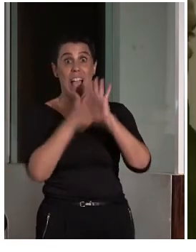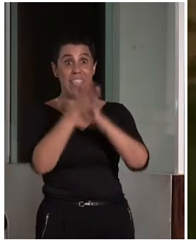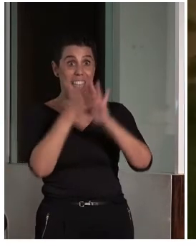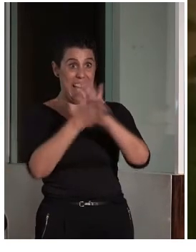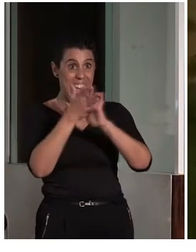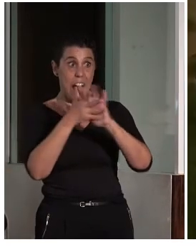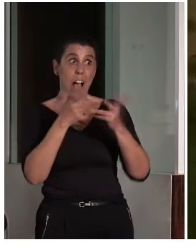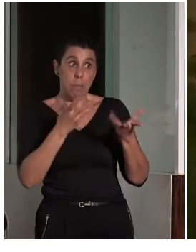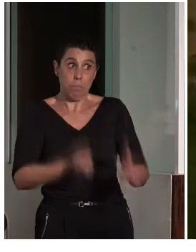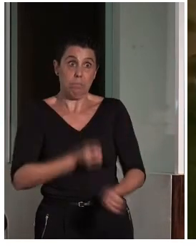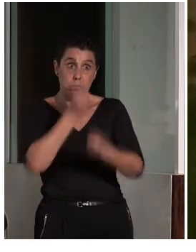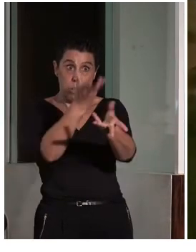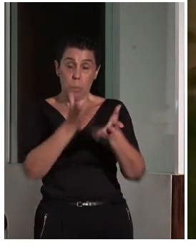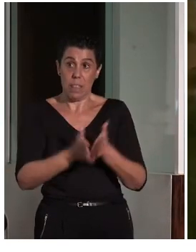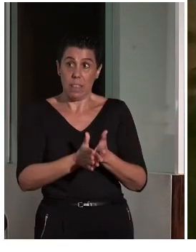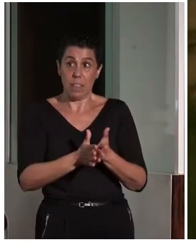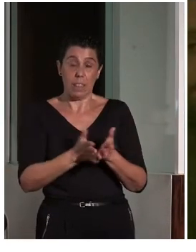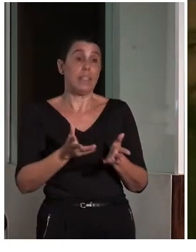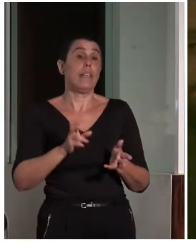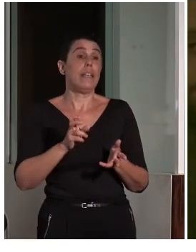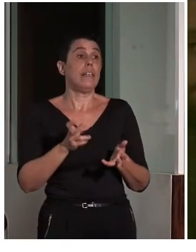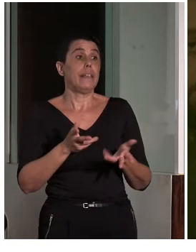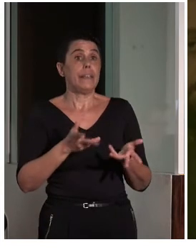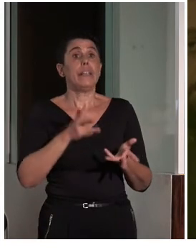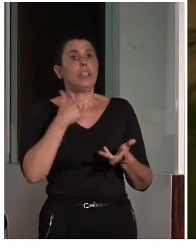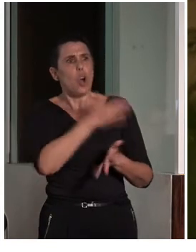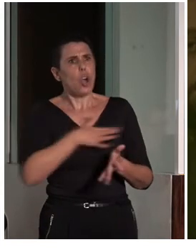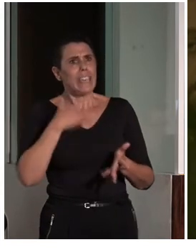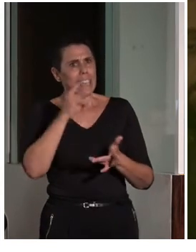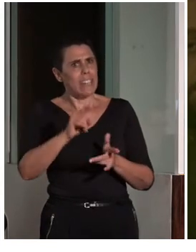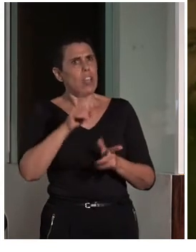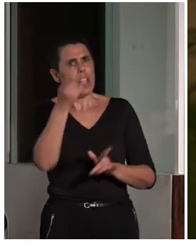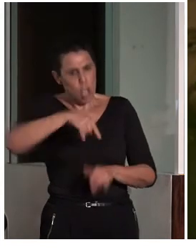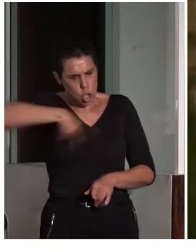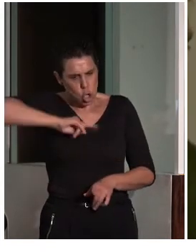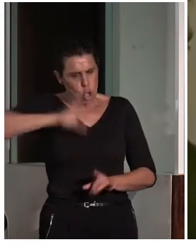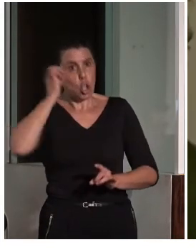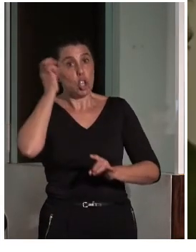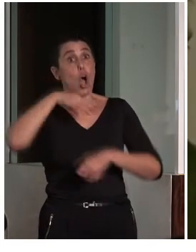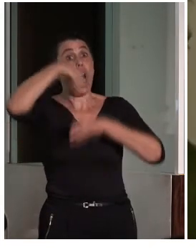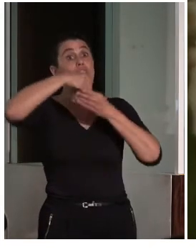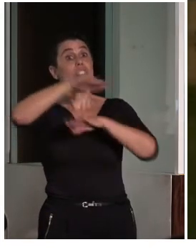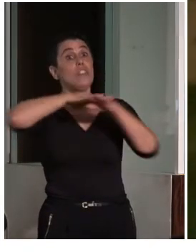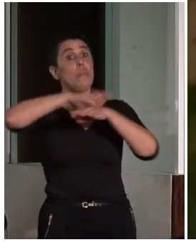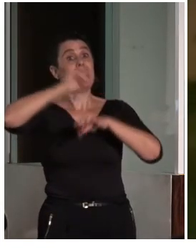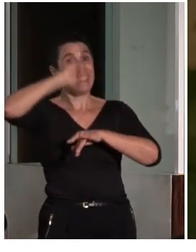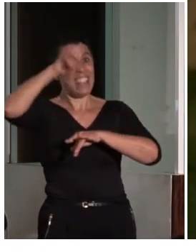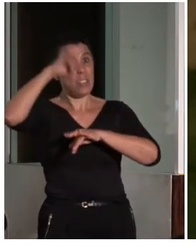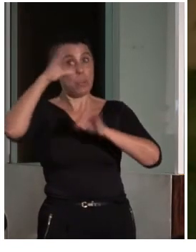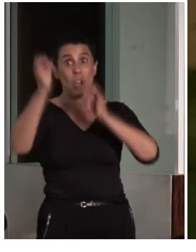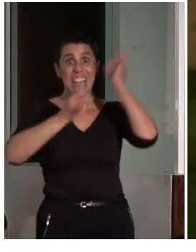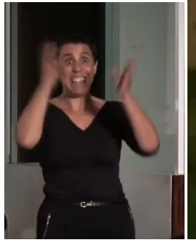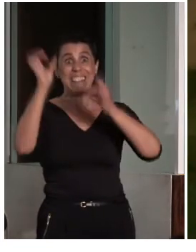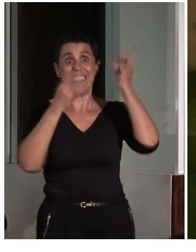comentaros también que, bueno, otra de las iniciativas que estamos llevando a cabo en el Ministerio de Cultura, con respecto al colectivo